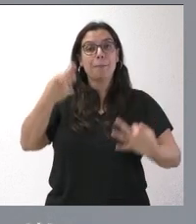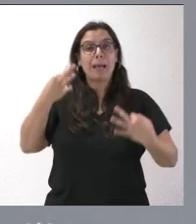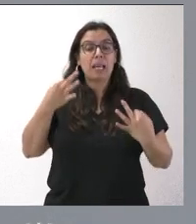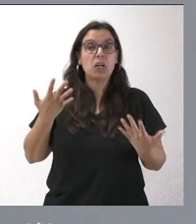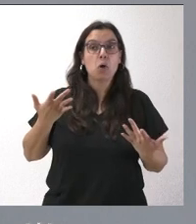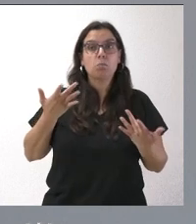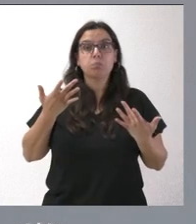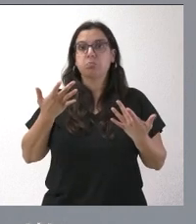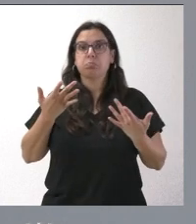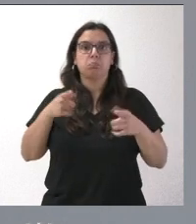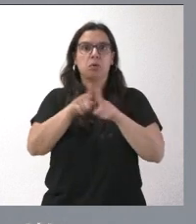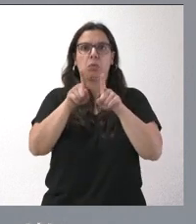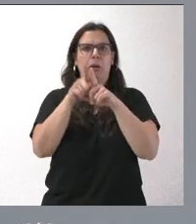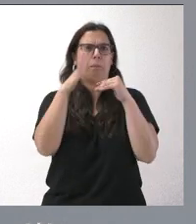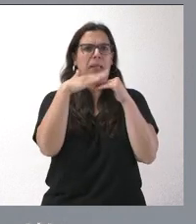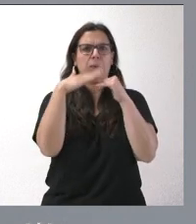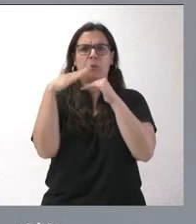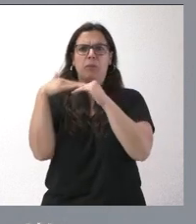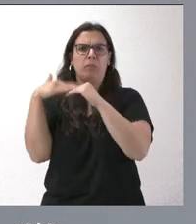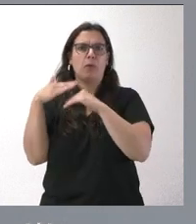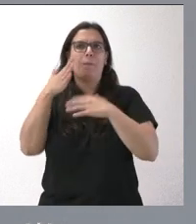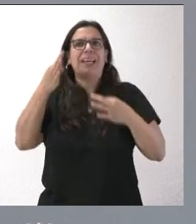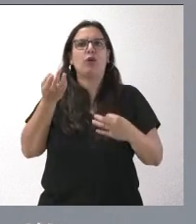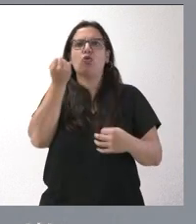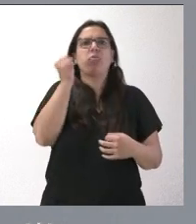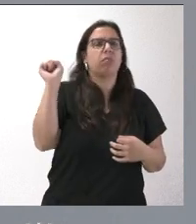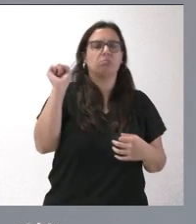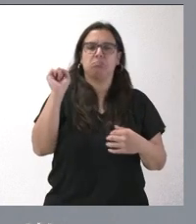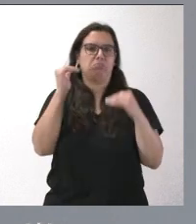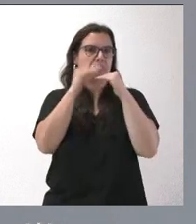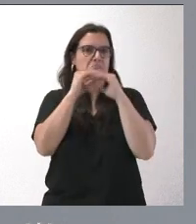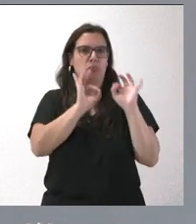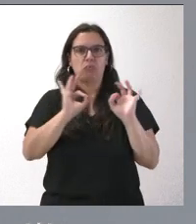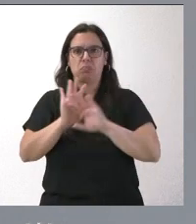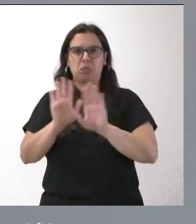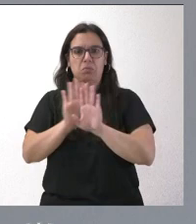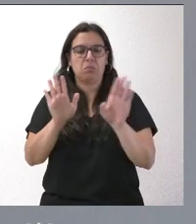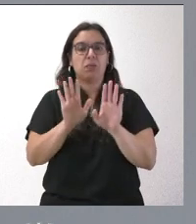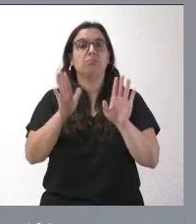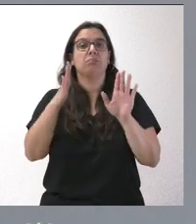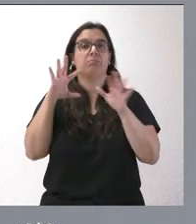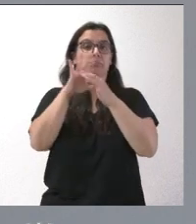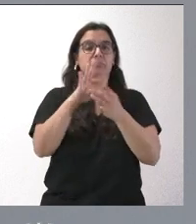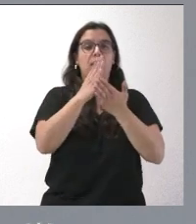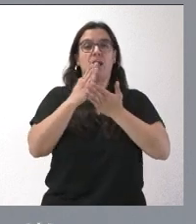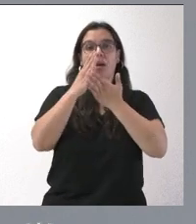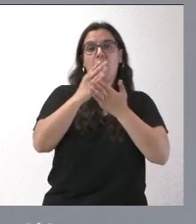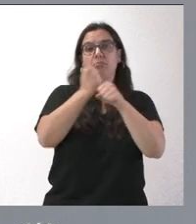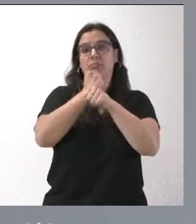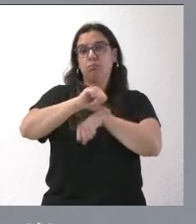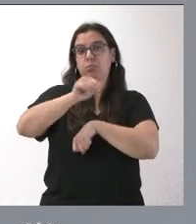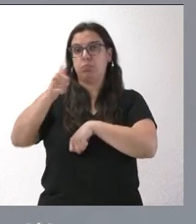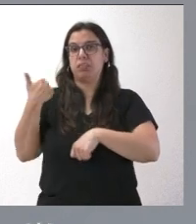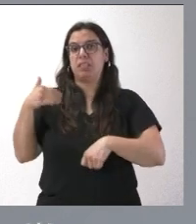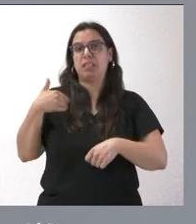está en los umbrales más bajos en relación con los trabajos y los estudios aprobados, de los cuales ya hemos dado cuenta